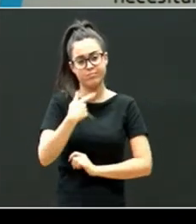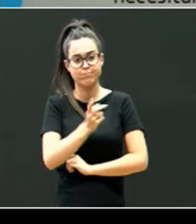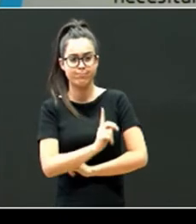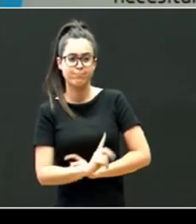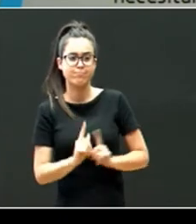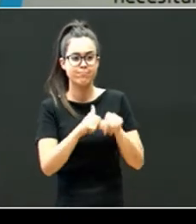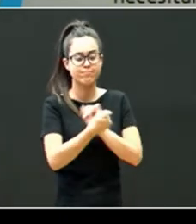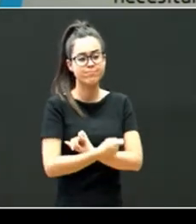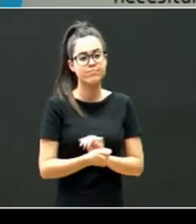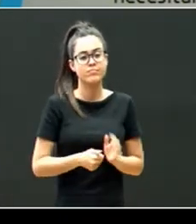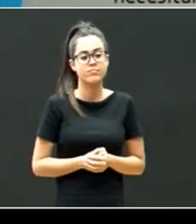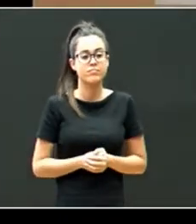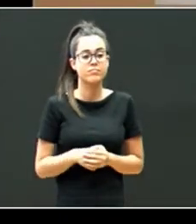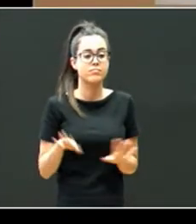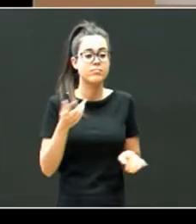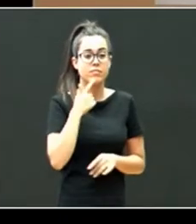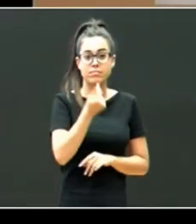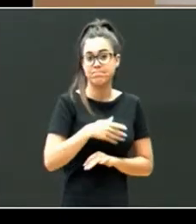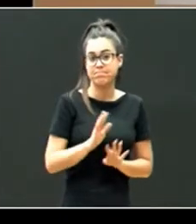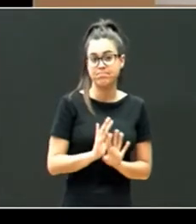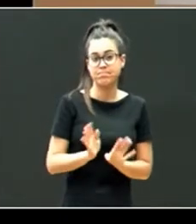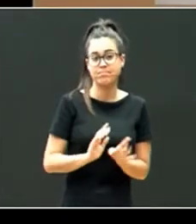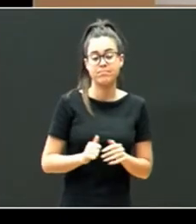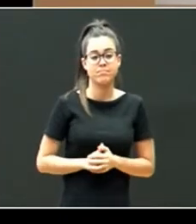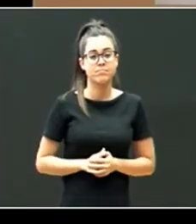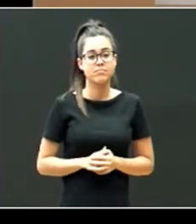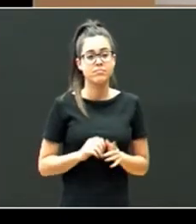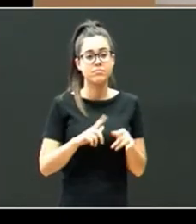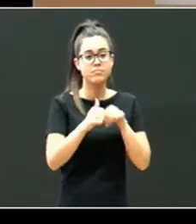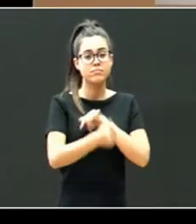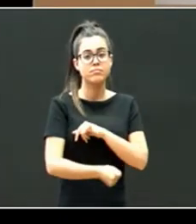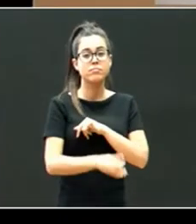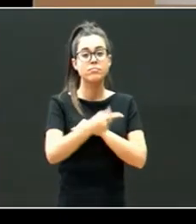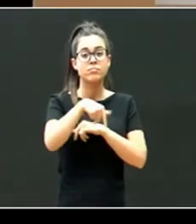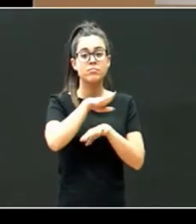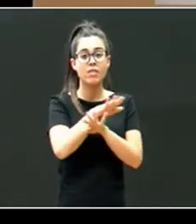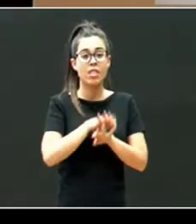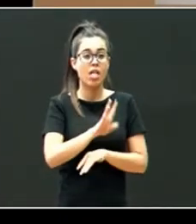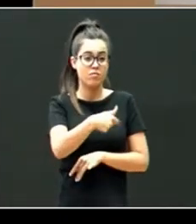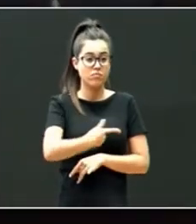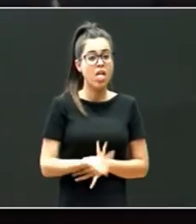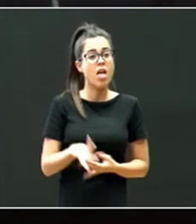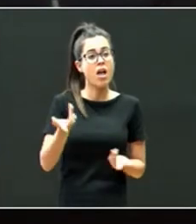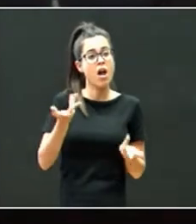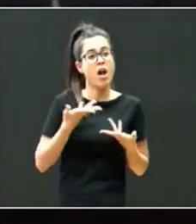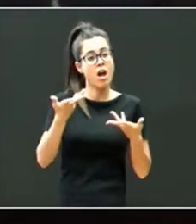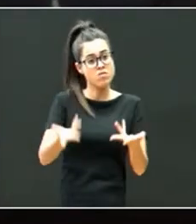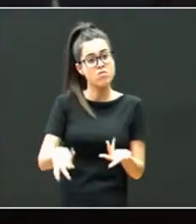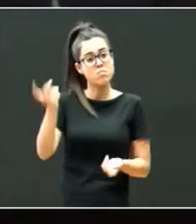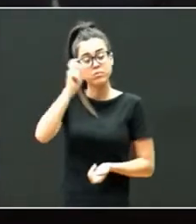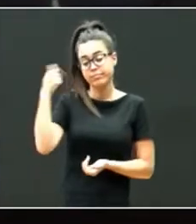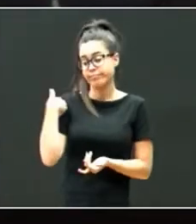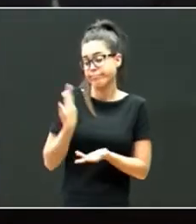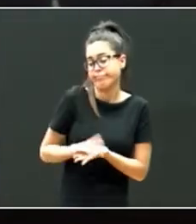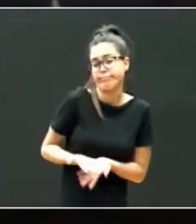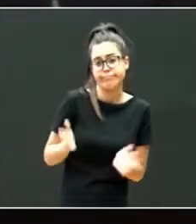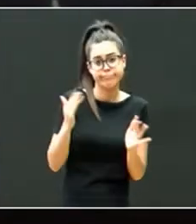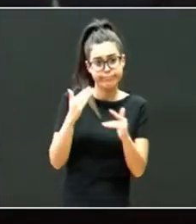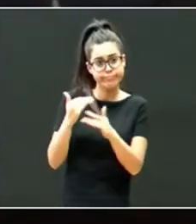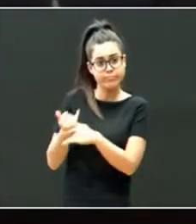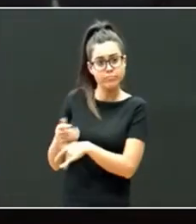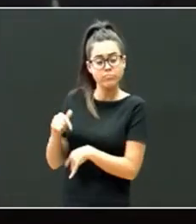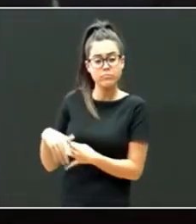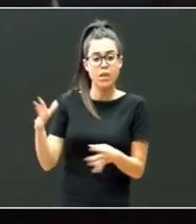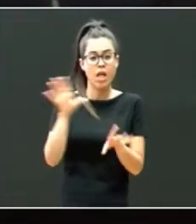felicitar porque contar con un instrumento de ese tipo será de una instimable ayuda al profesorado no había nada hasta el momento y para toda la